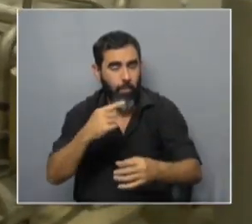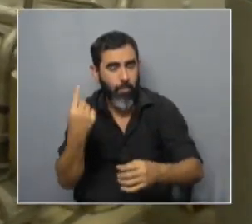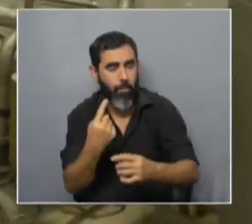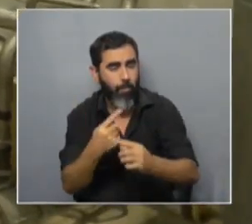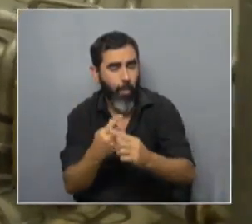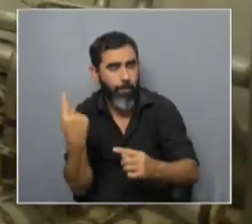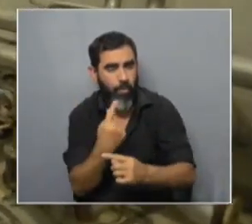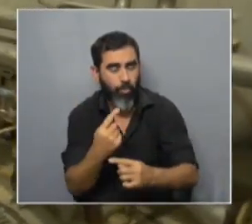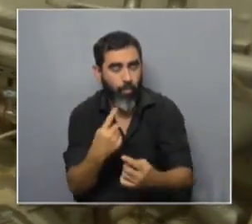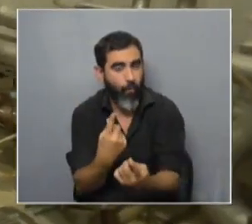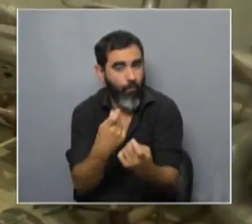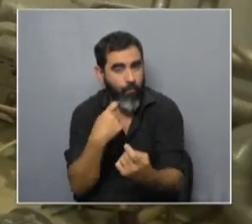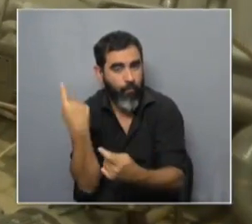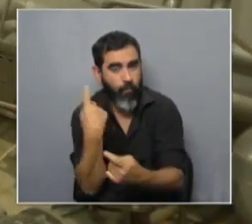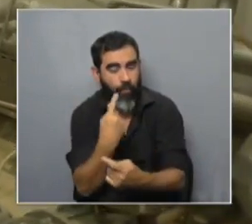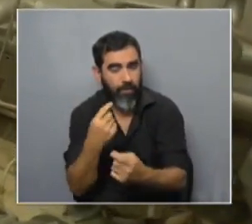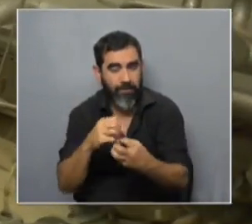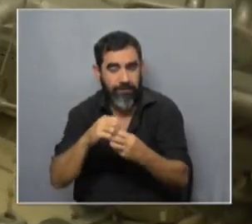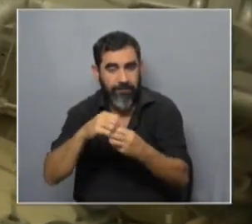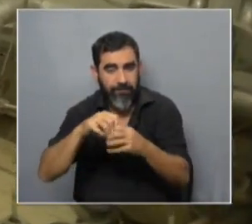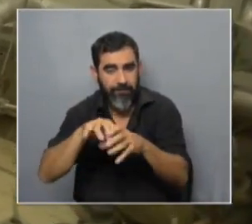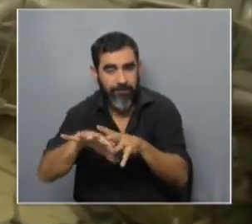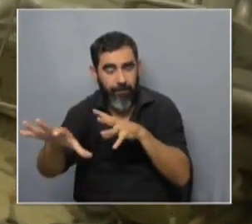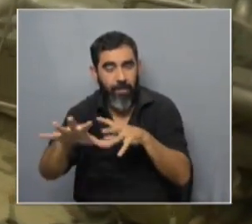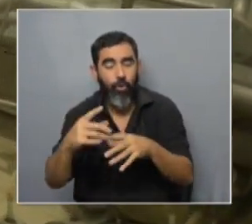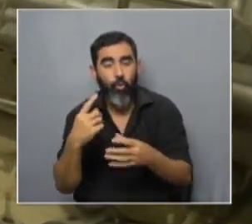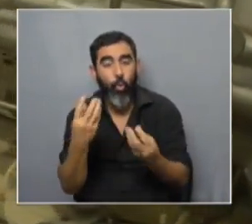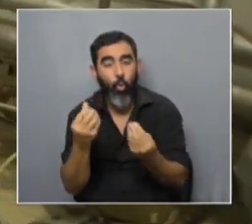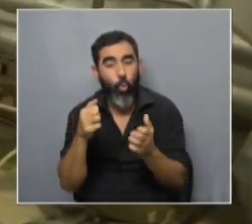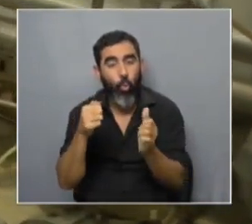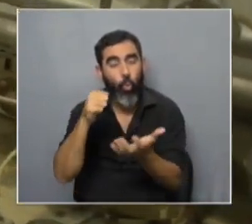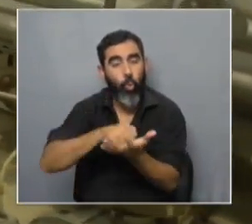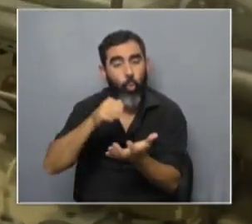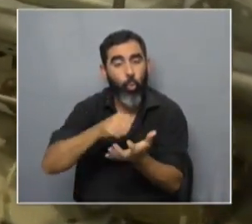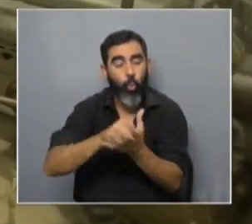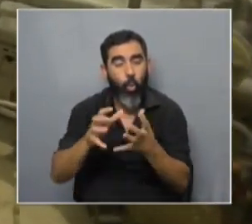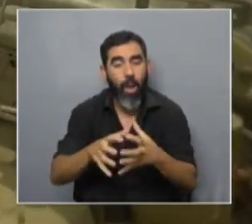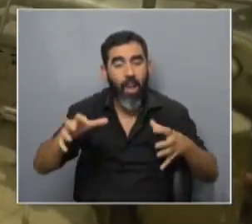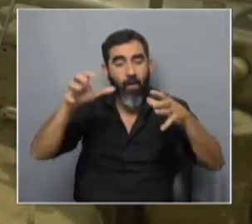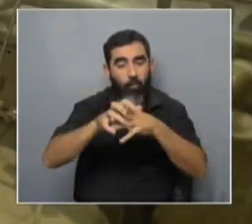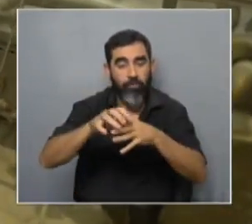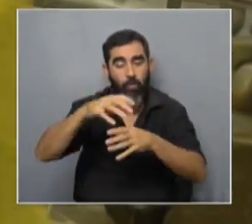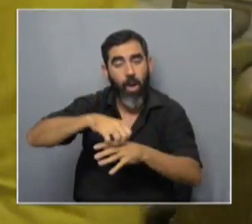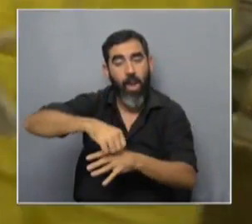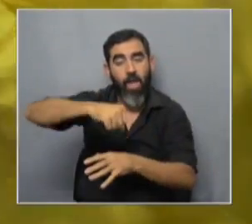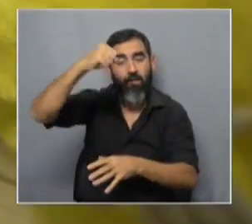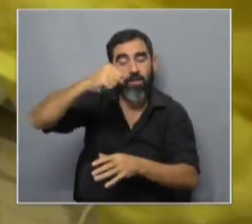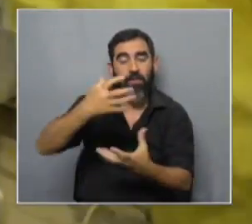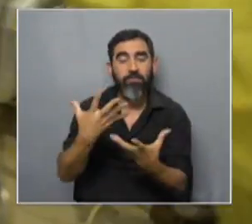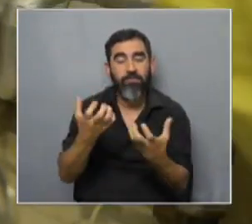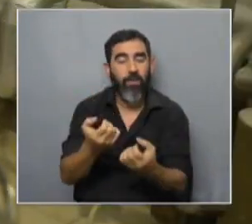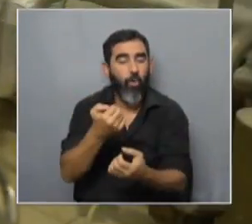minuto por la fuerza centrífuga esto separa te queda el sólido en la bolsa y bueno y después eso se levanta y vos ya tenés tu producto